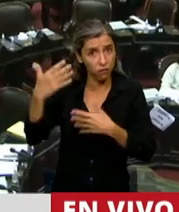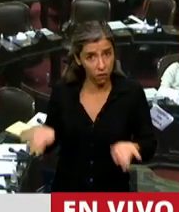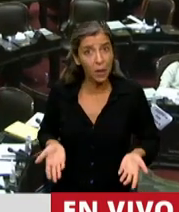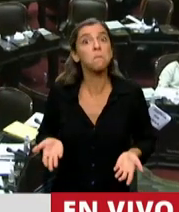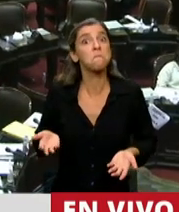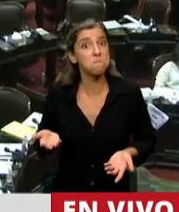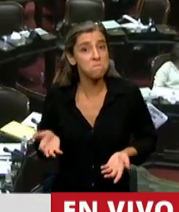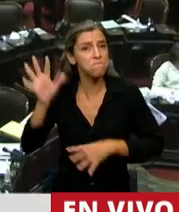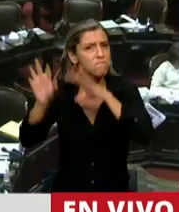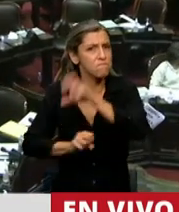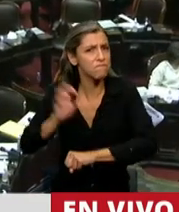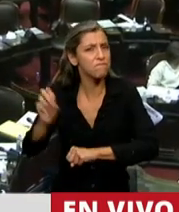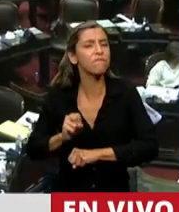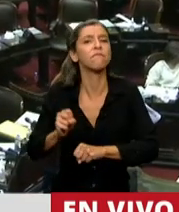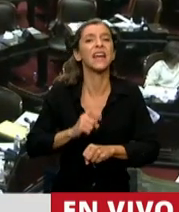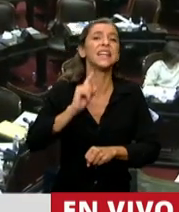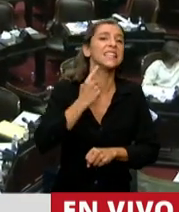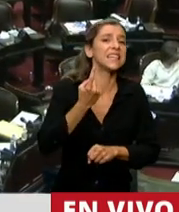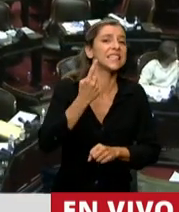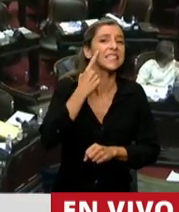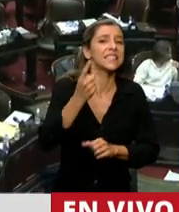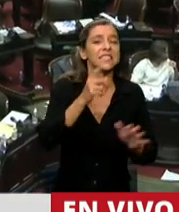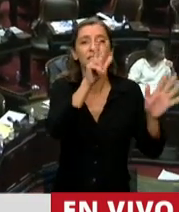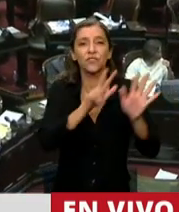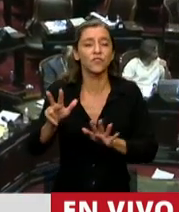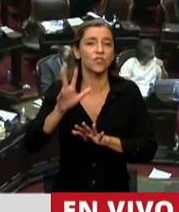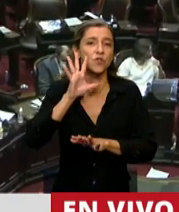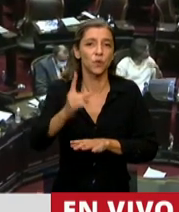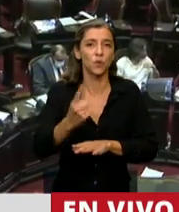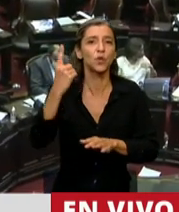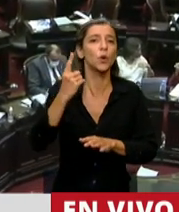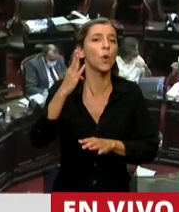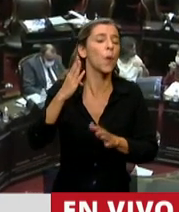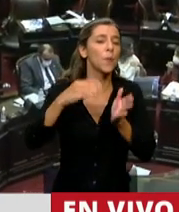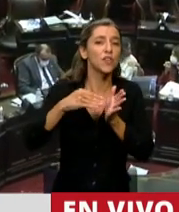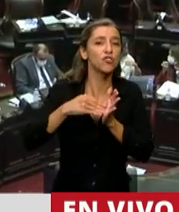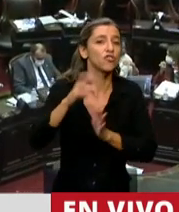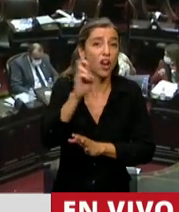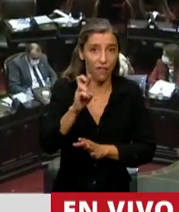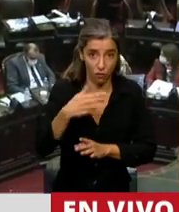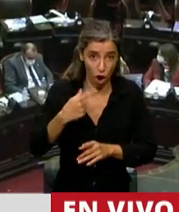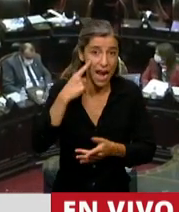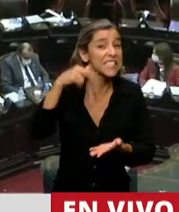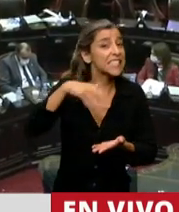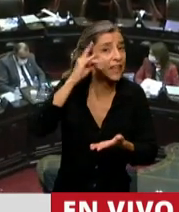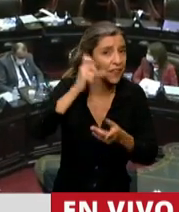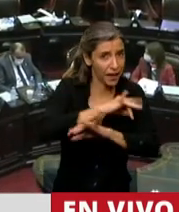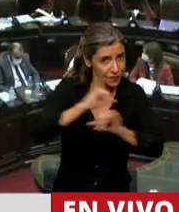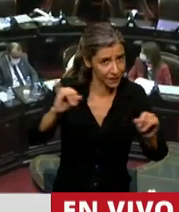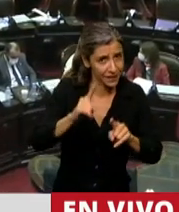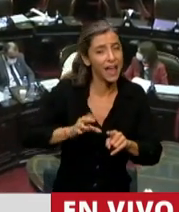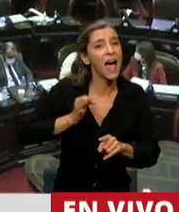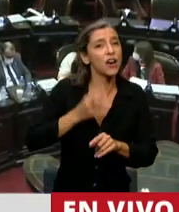importaciones pasaron de 13.851 millones de dólares, cifra del INDEC, en 2003, a